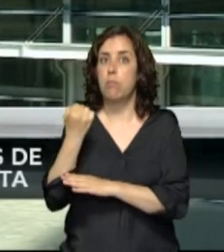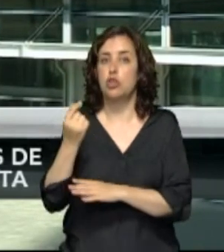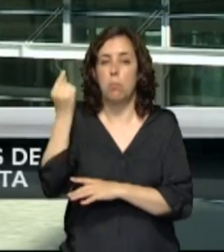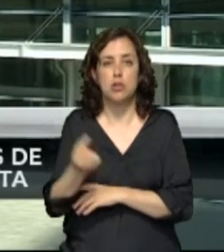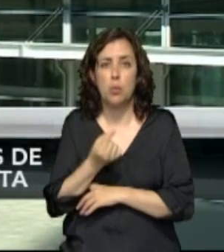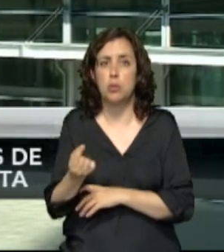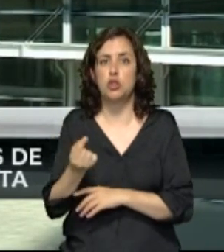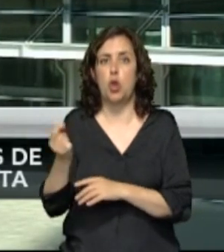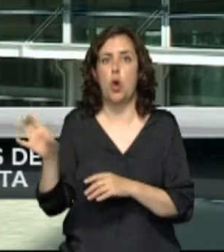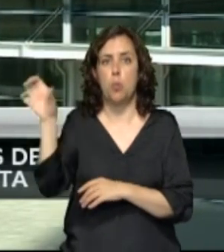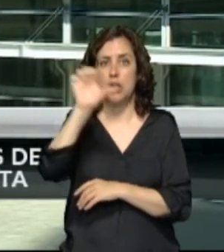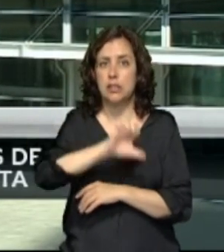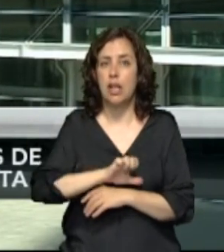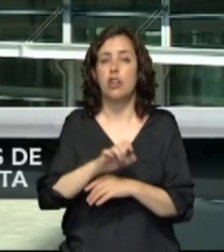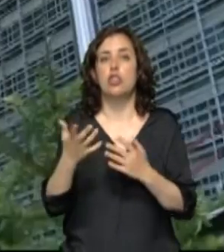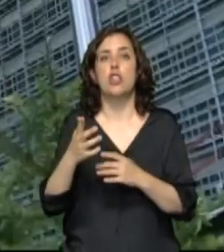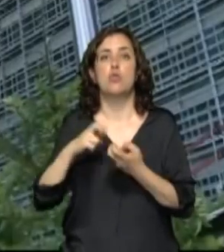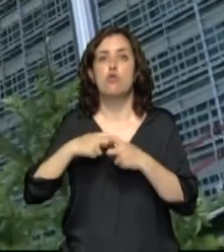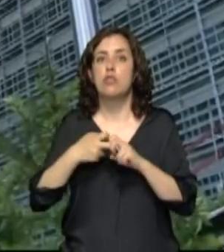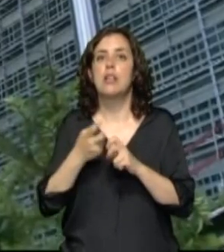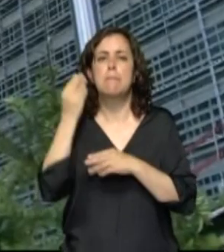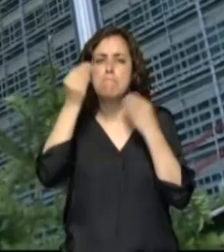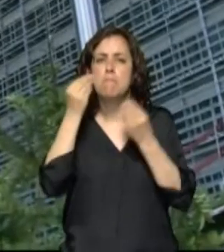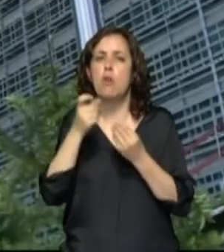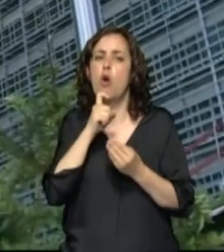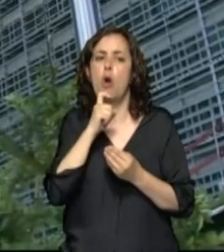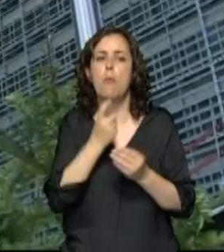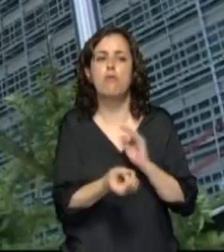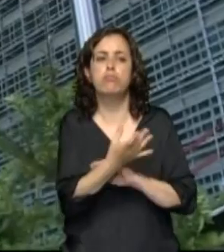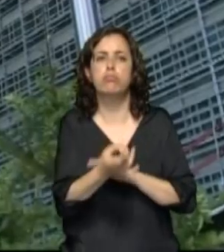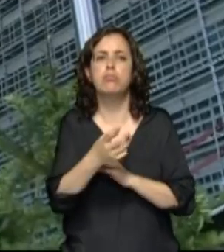devolverla, Bruselas plantea la creación de nuevas fuentes de ingresos.